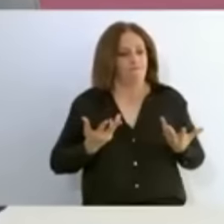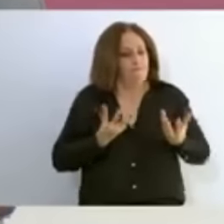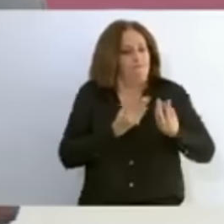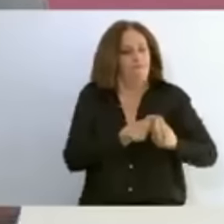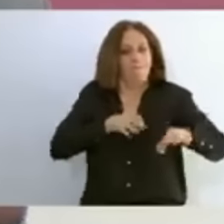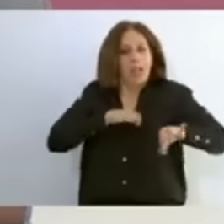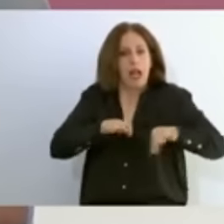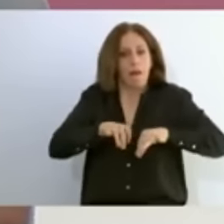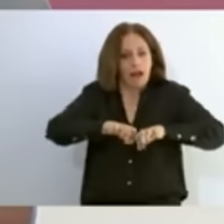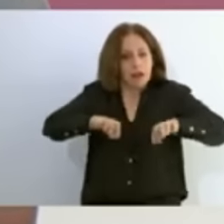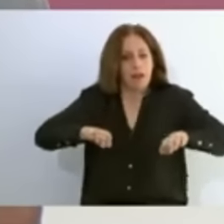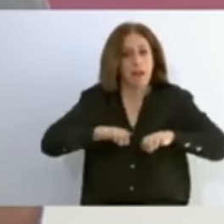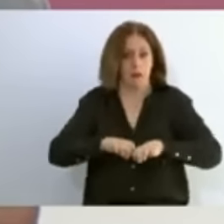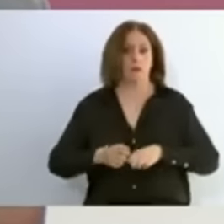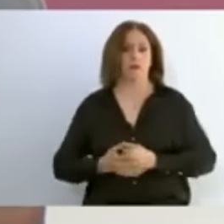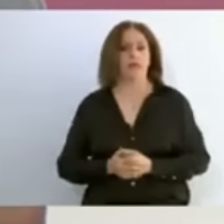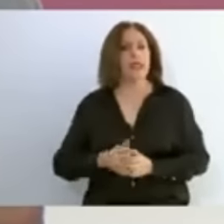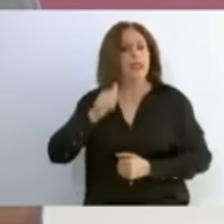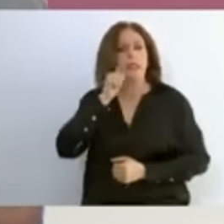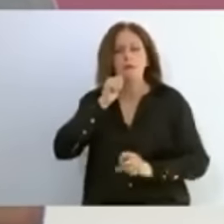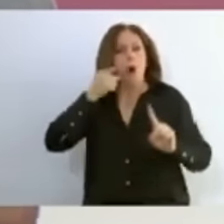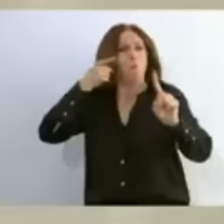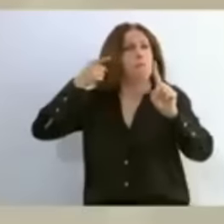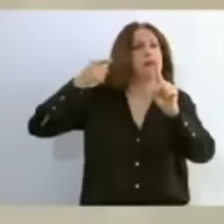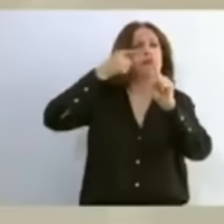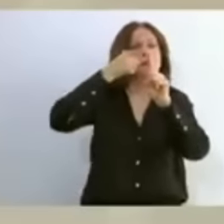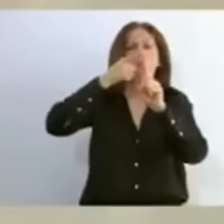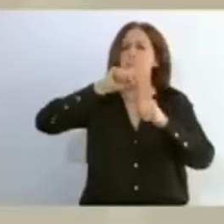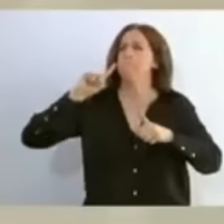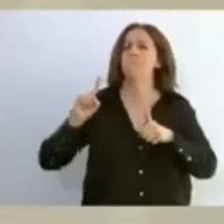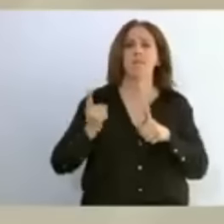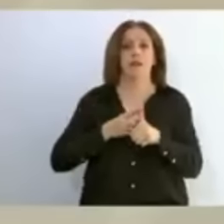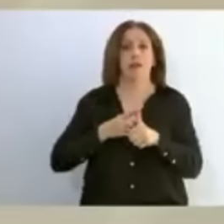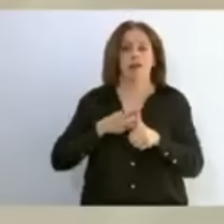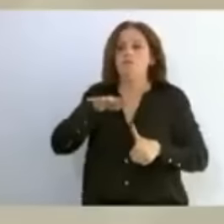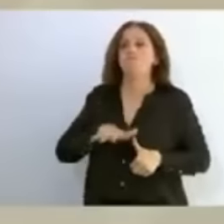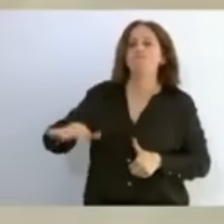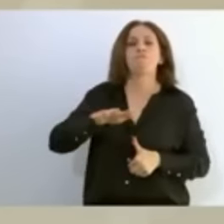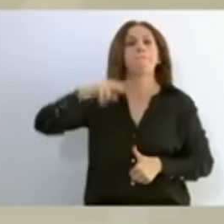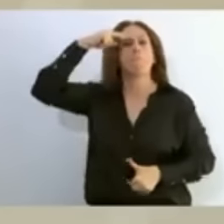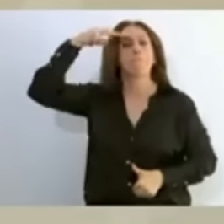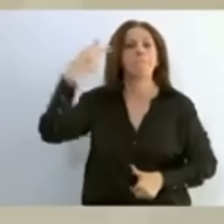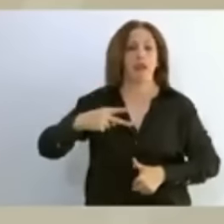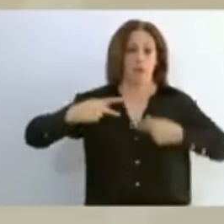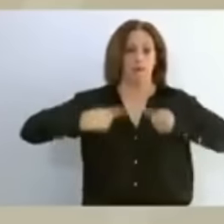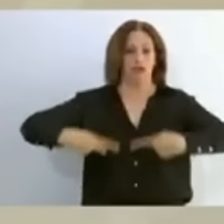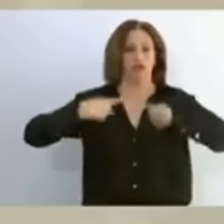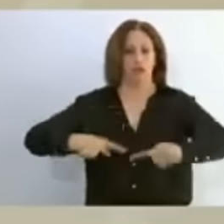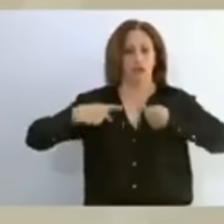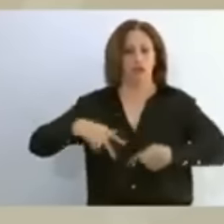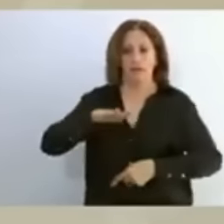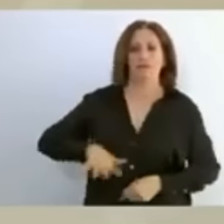cuyo protagonista ha sido, es y siempre será, el pueblo de México. En nombre de todo el equipo